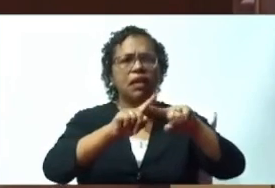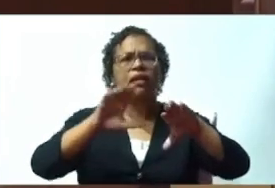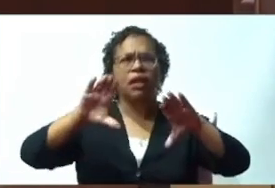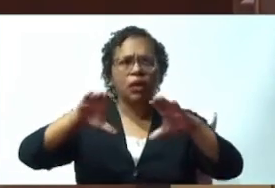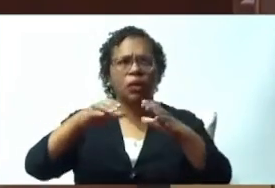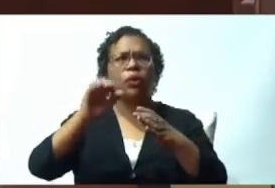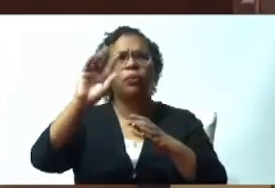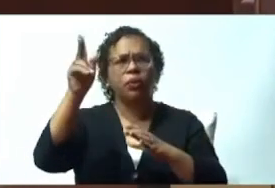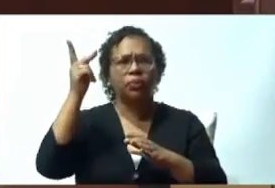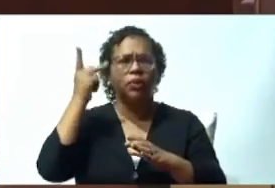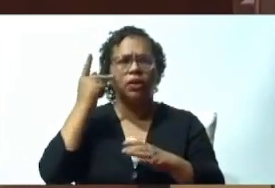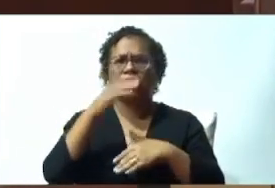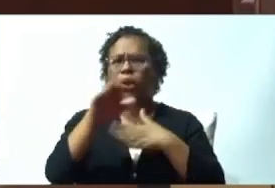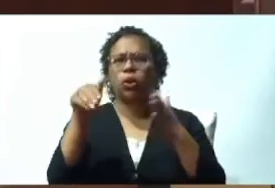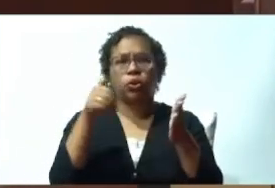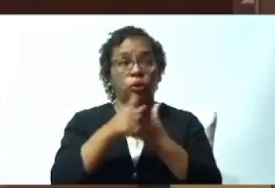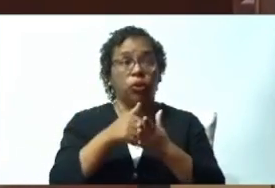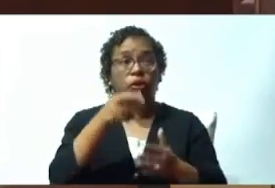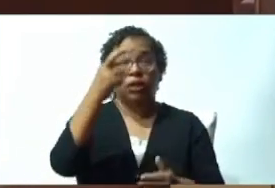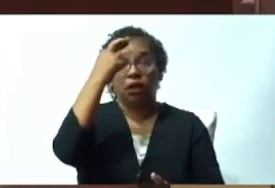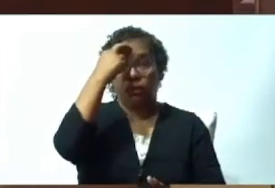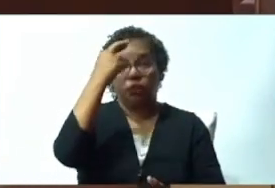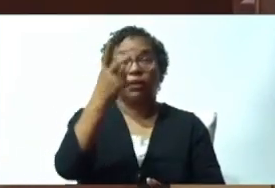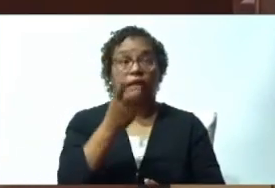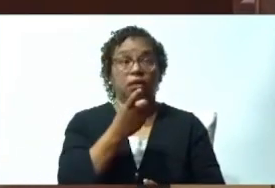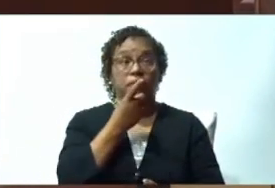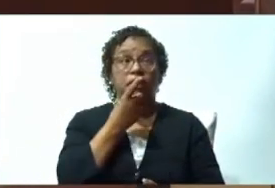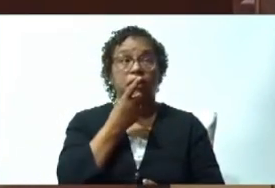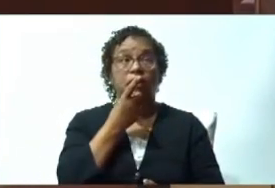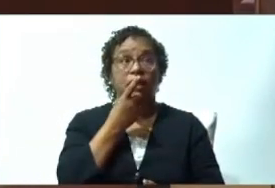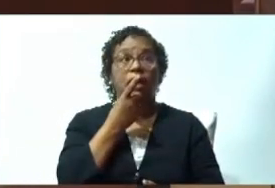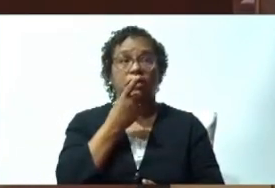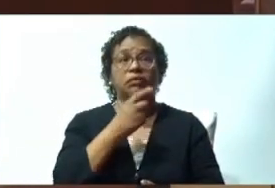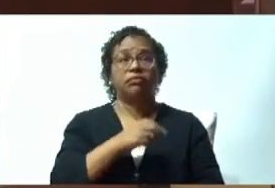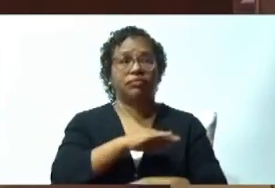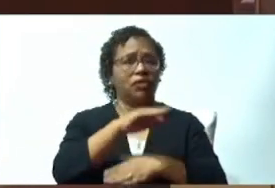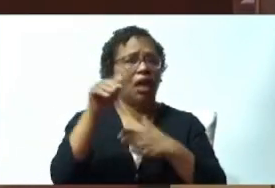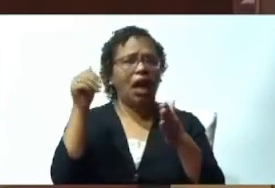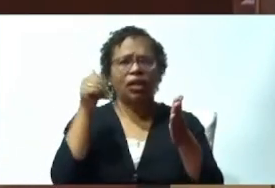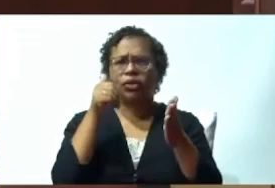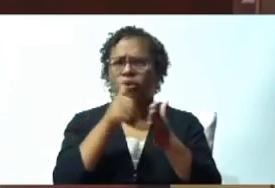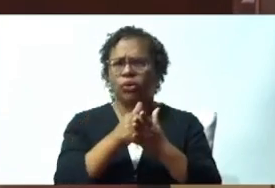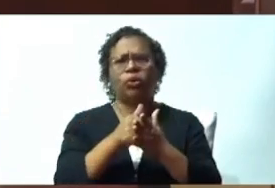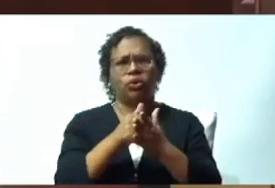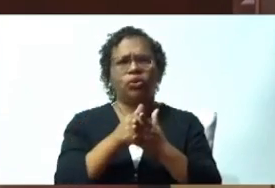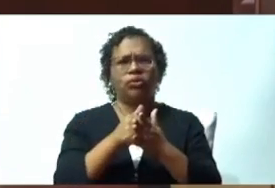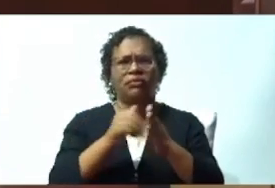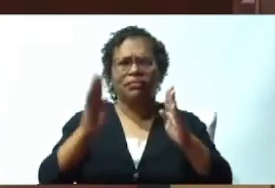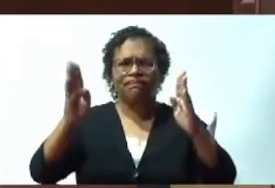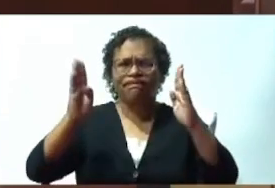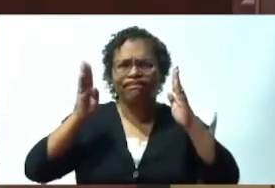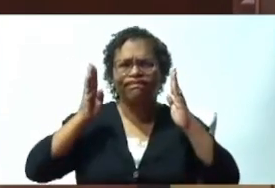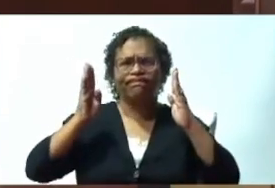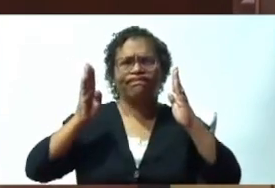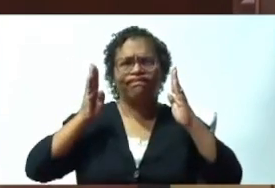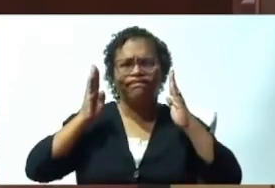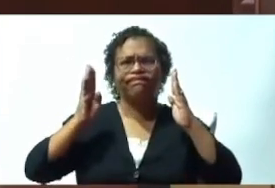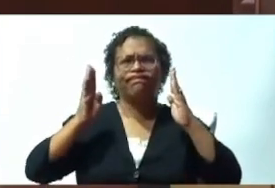República Dominicana y a todos los que de una manera u otra se han